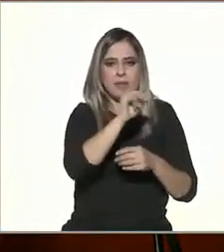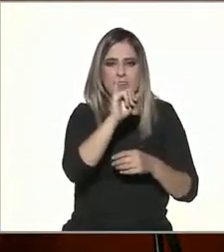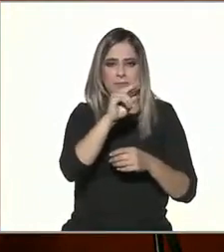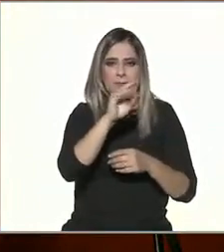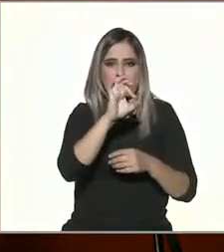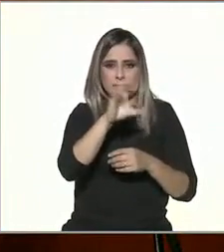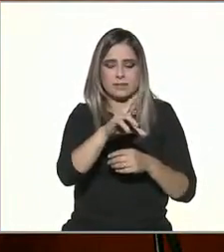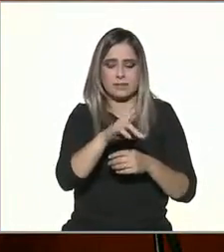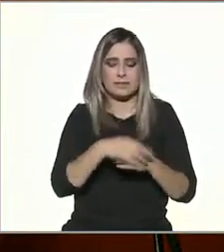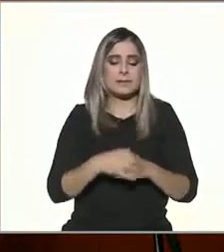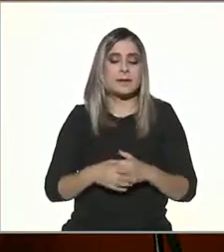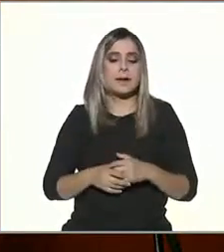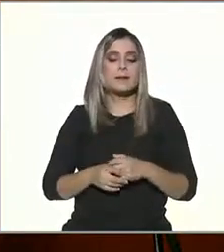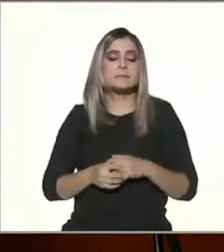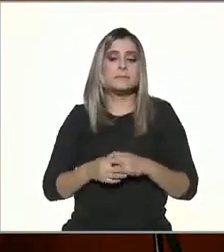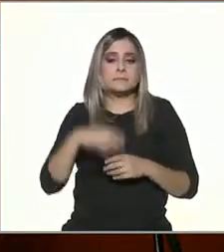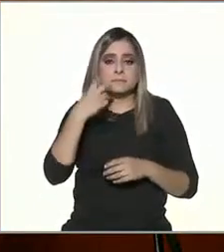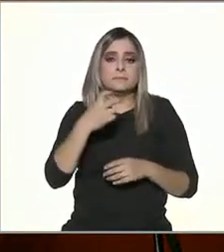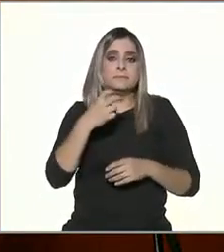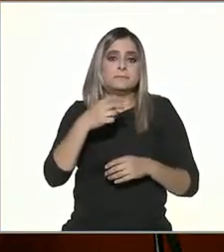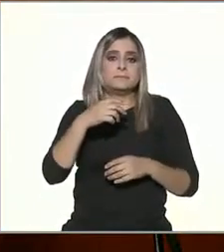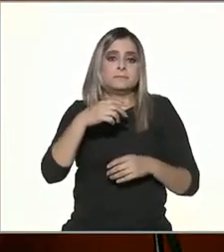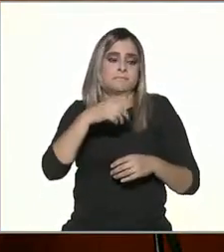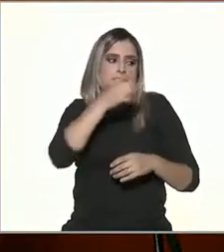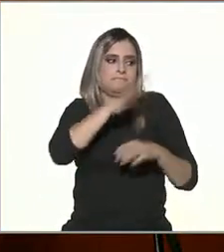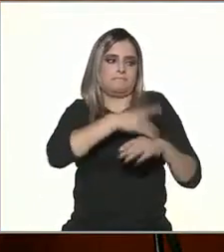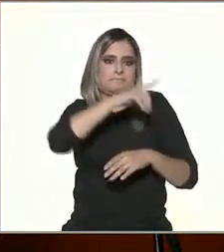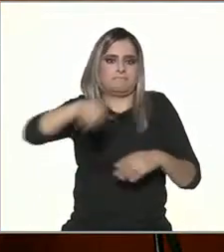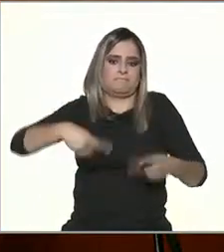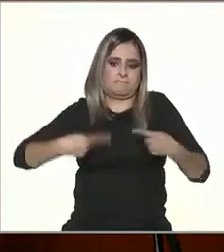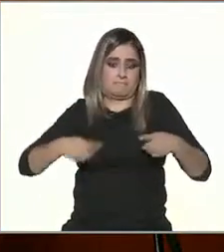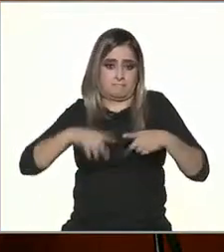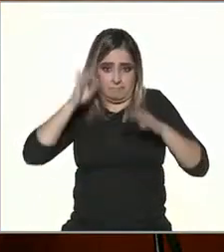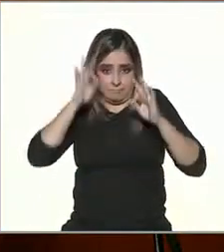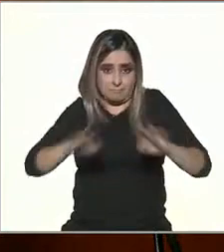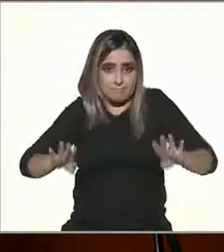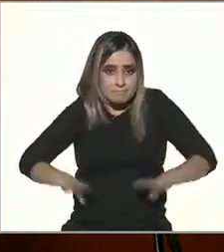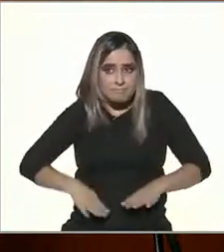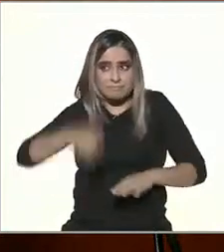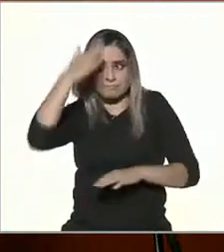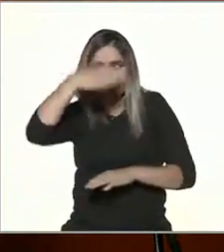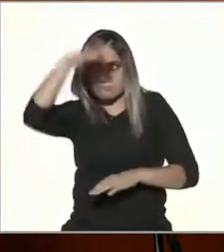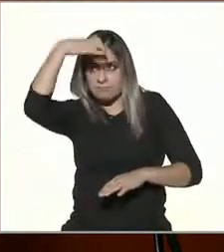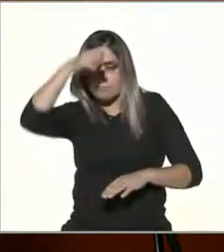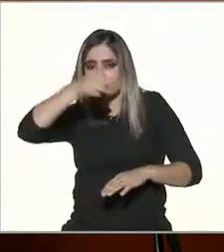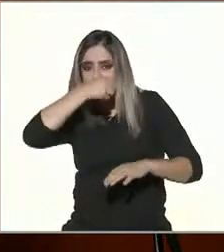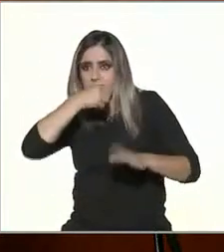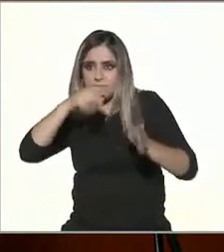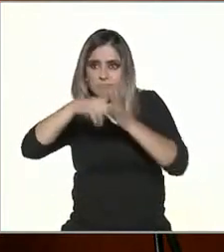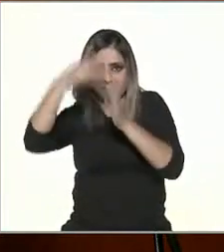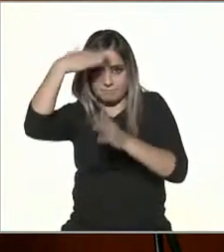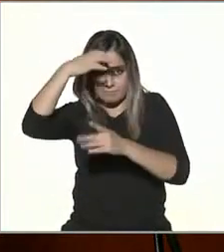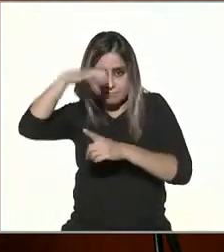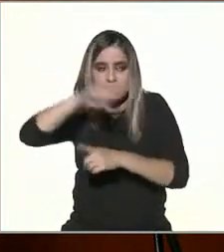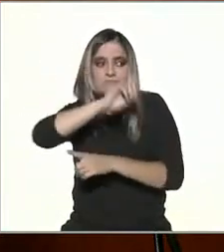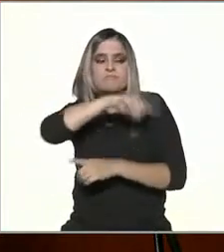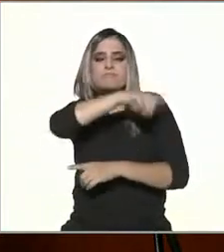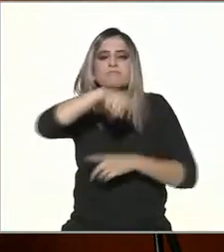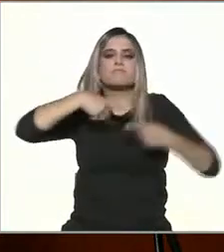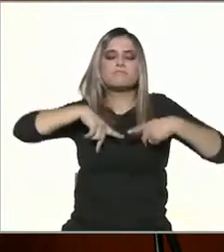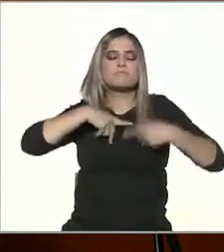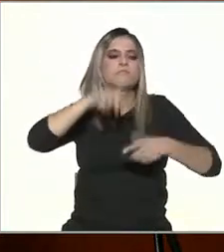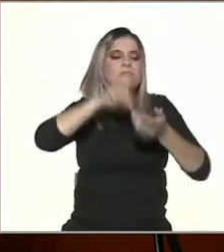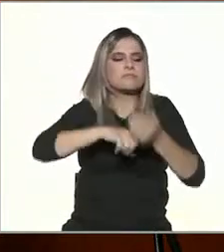las características y la formación de periodistas. Y en ese sentido, la búsqueda de fuentes, la corroboración de datos